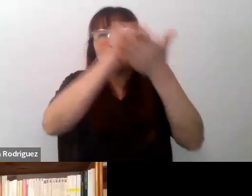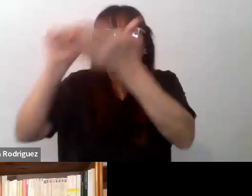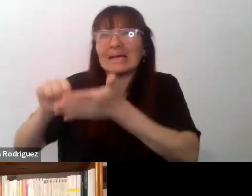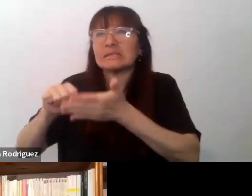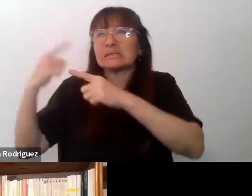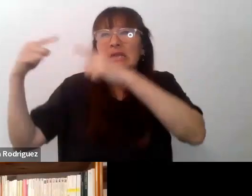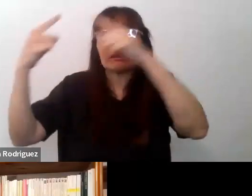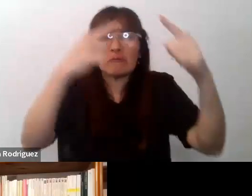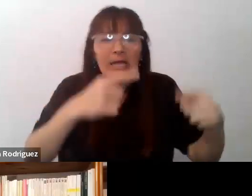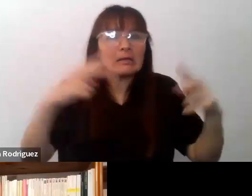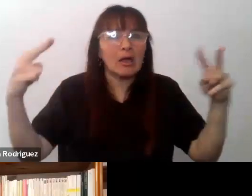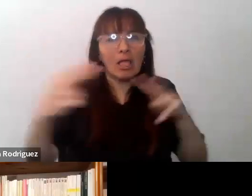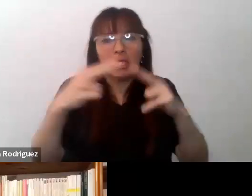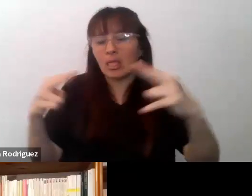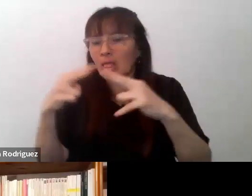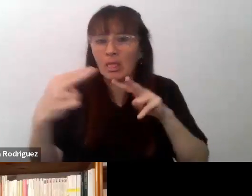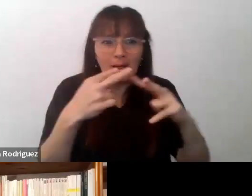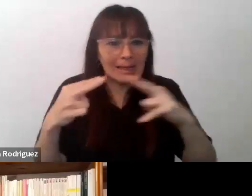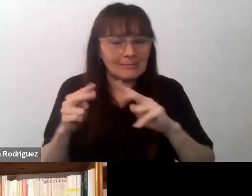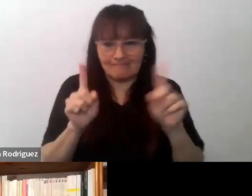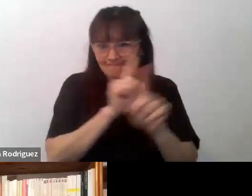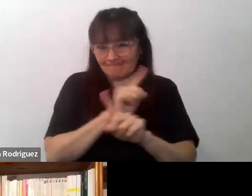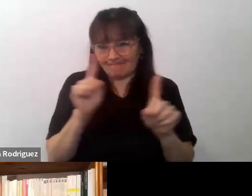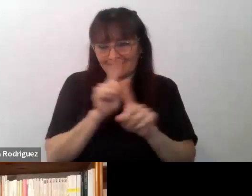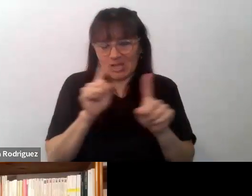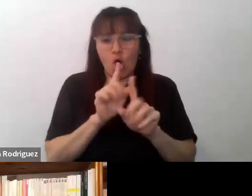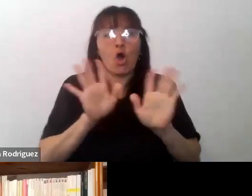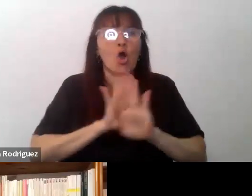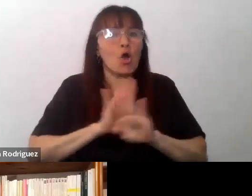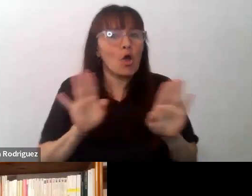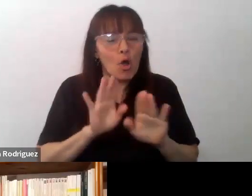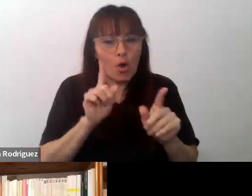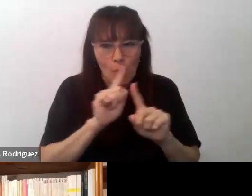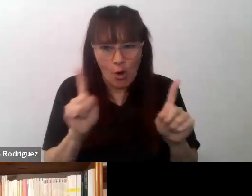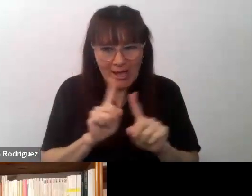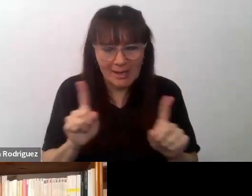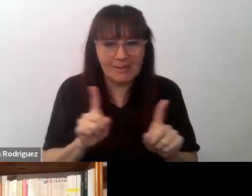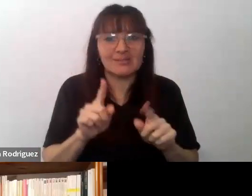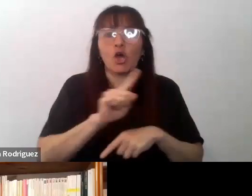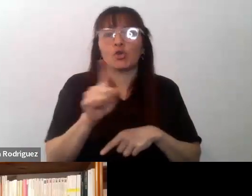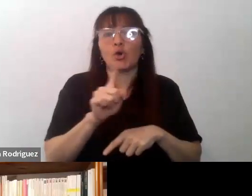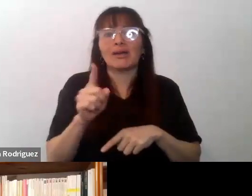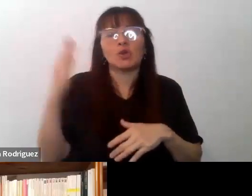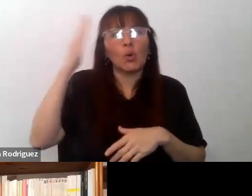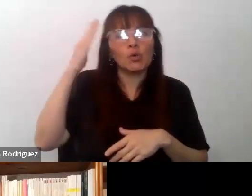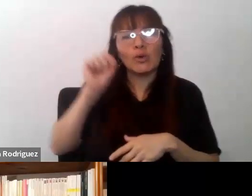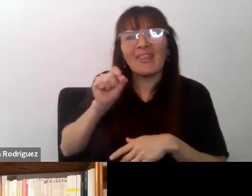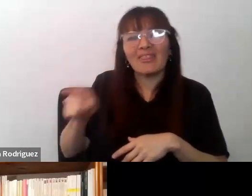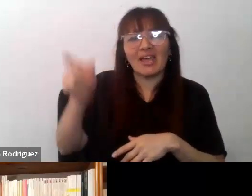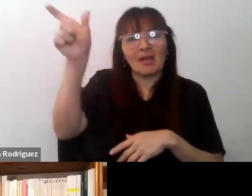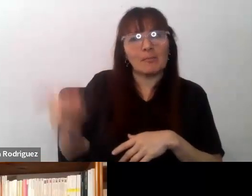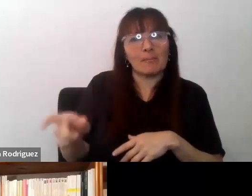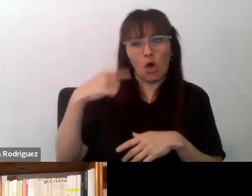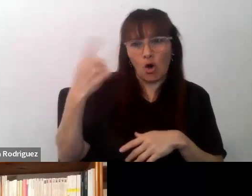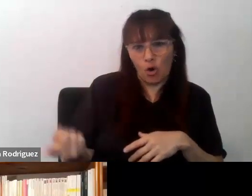horizontes o distintas culturas. No es una centración en la cultura del otro, no es la